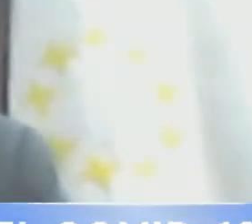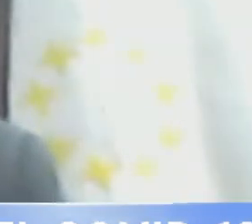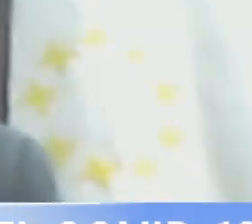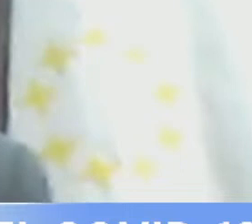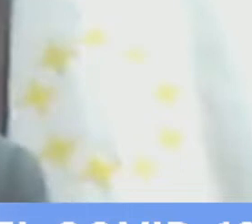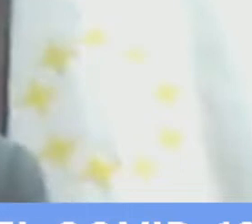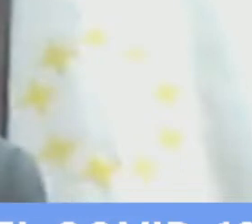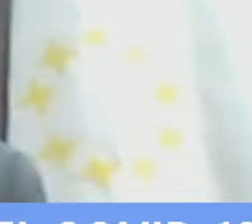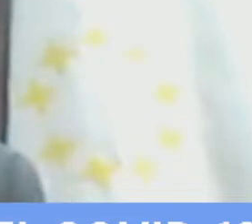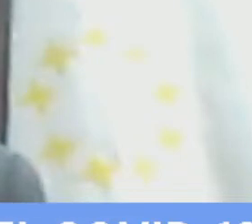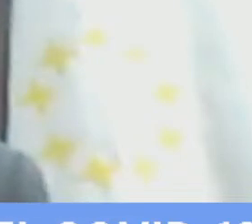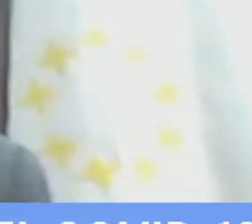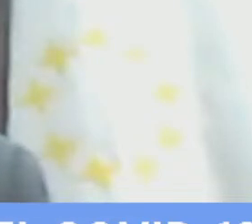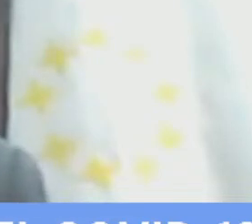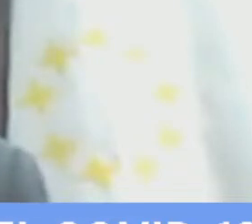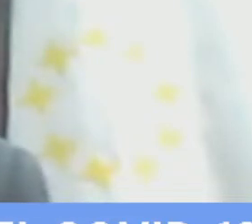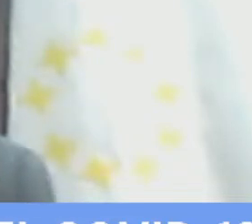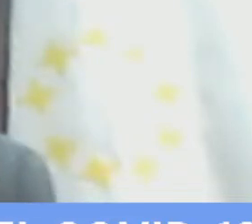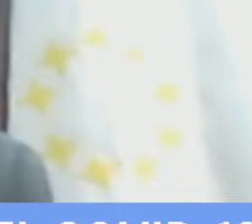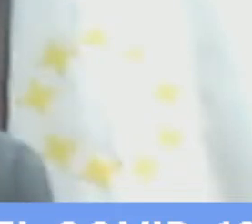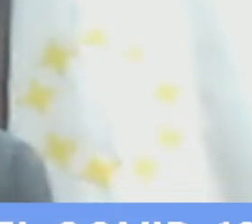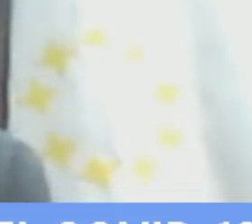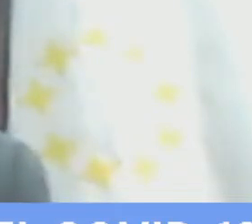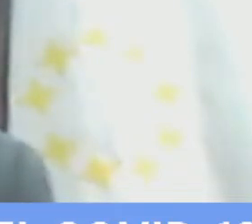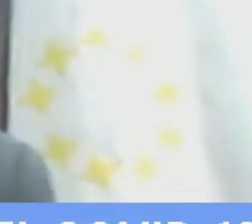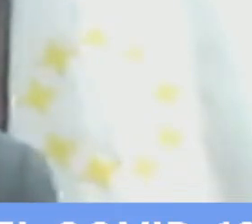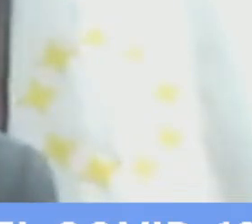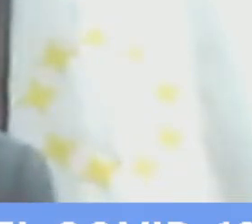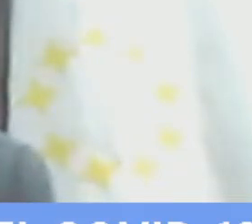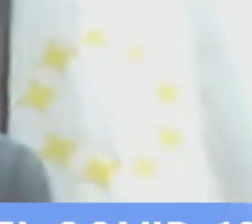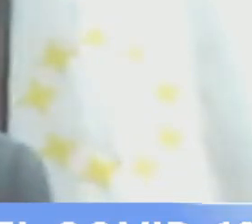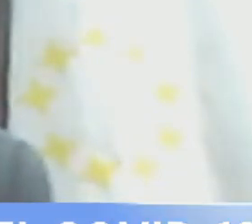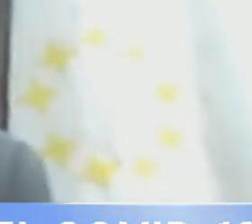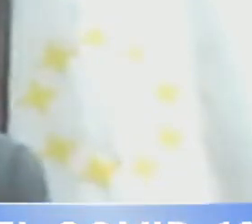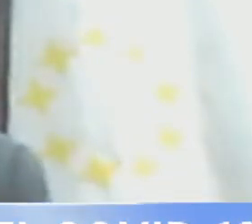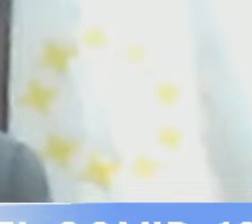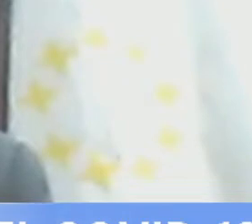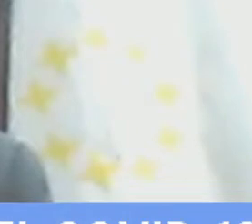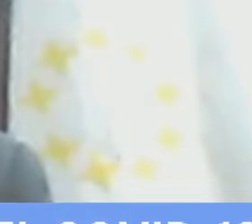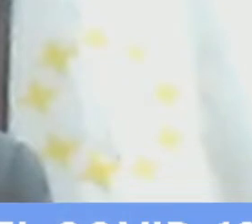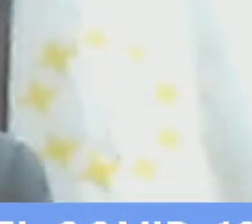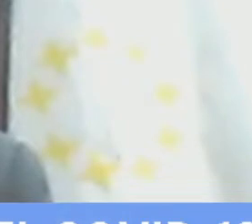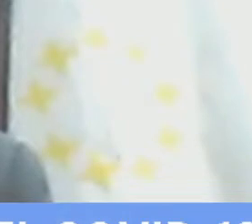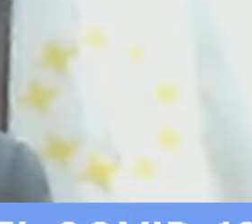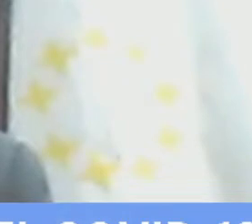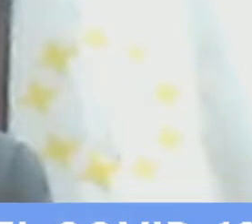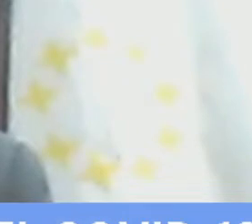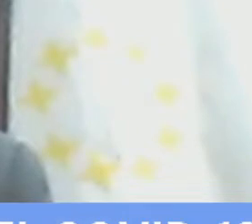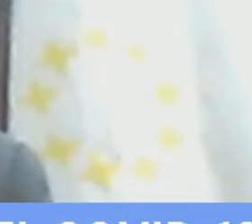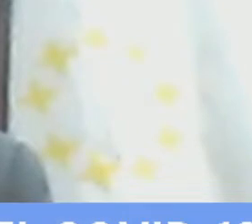a lo largo de la sesión los integrantes de nuestro interbloque han dejado en claro la posición